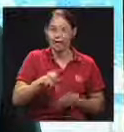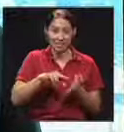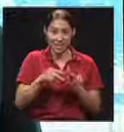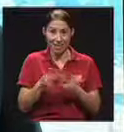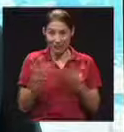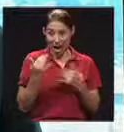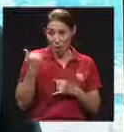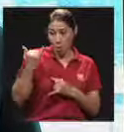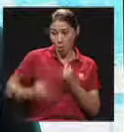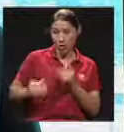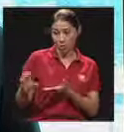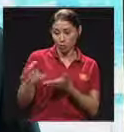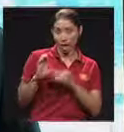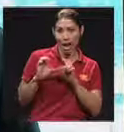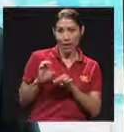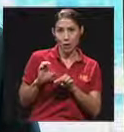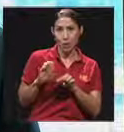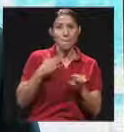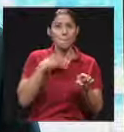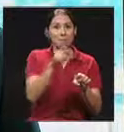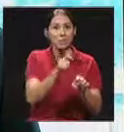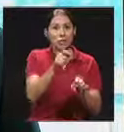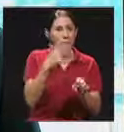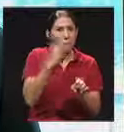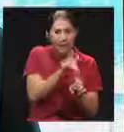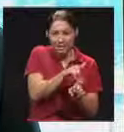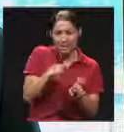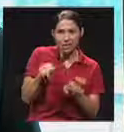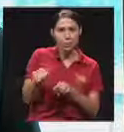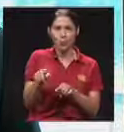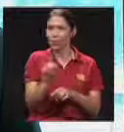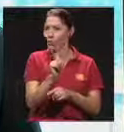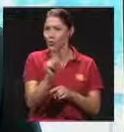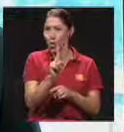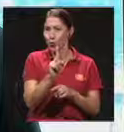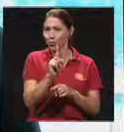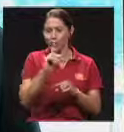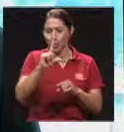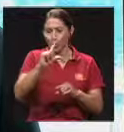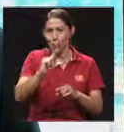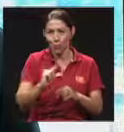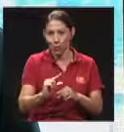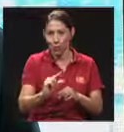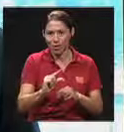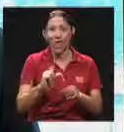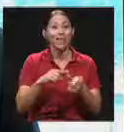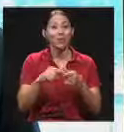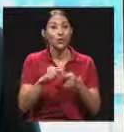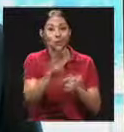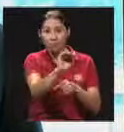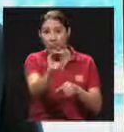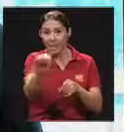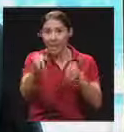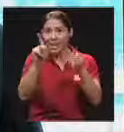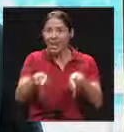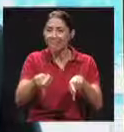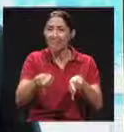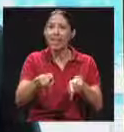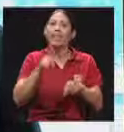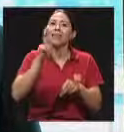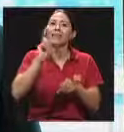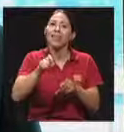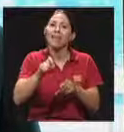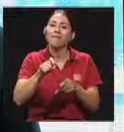salario. Y entonces es por eso llamar la atención de la gente de que independientemente de si decide hacerlo de una forma u otra, tiene que cotizar